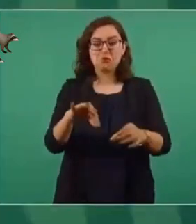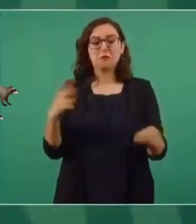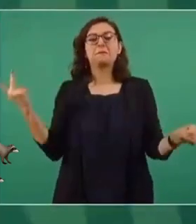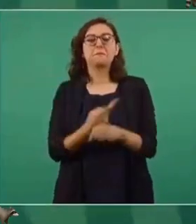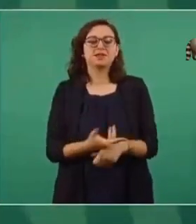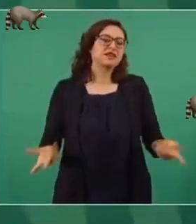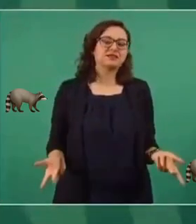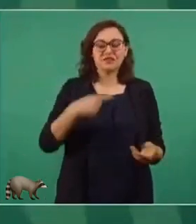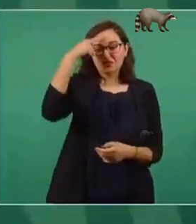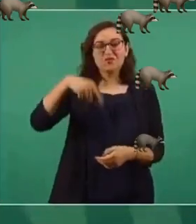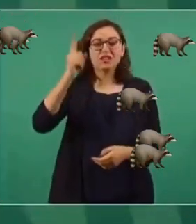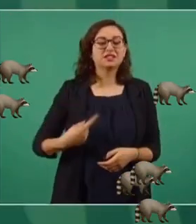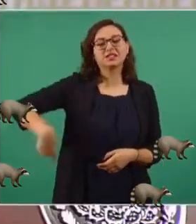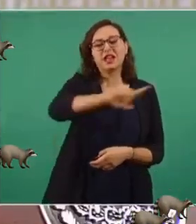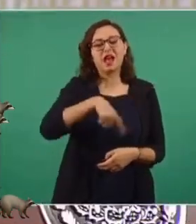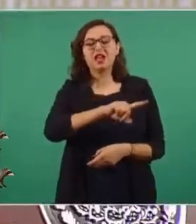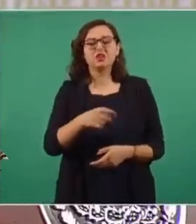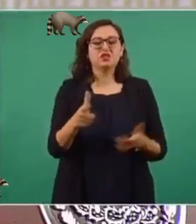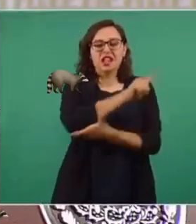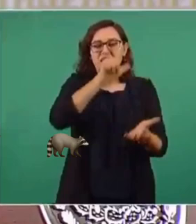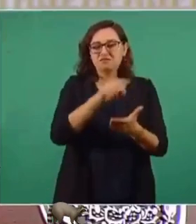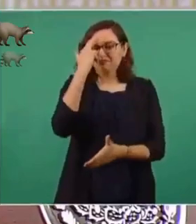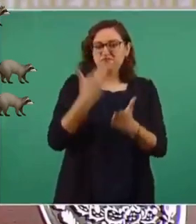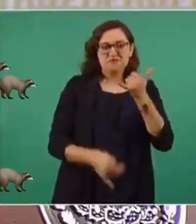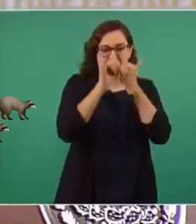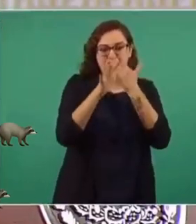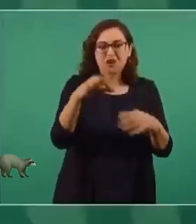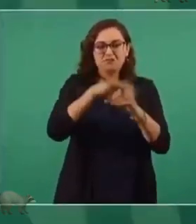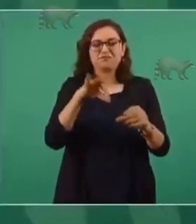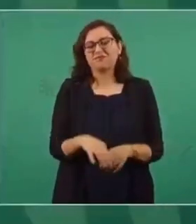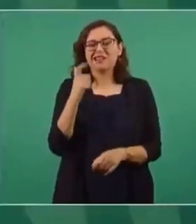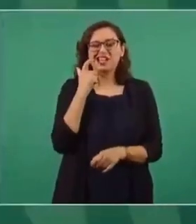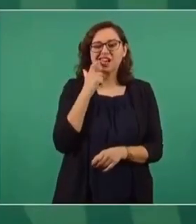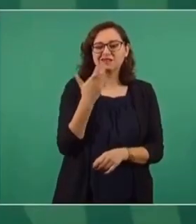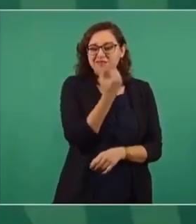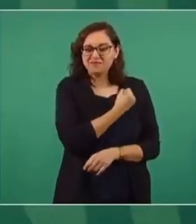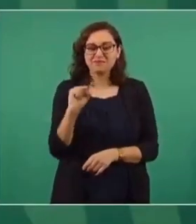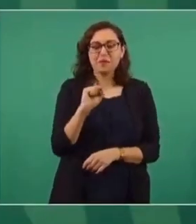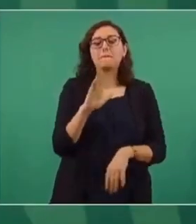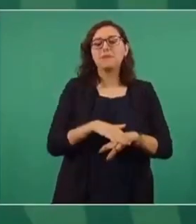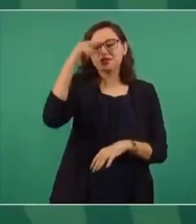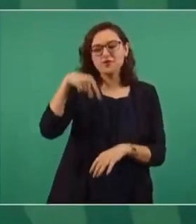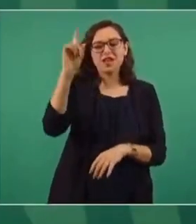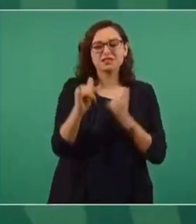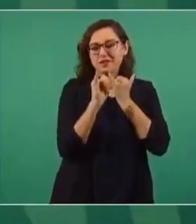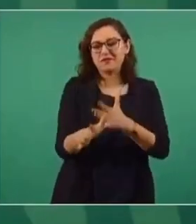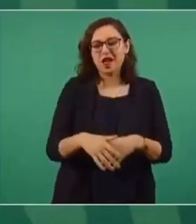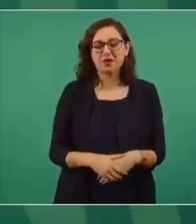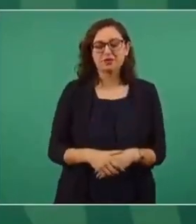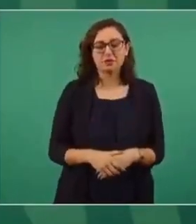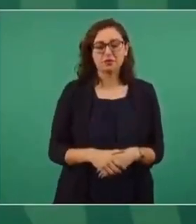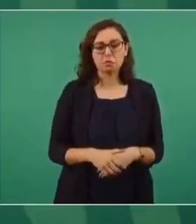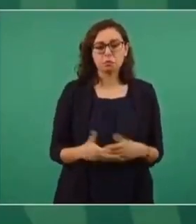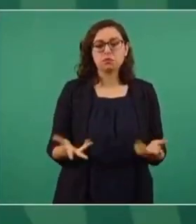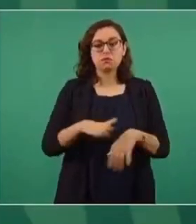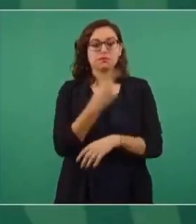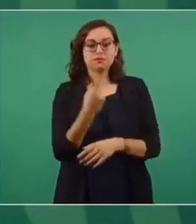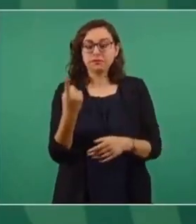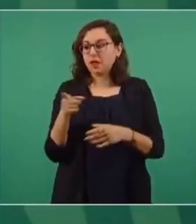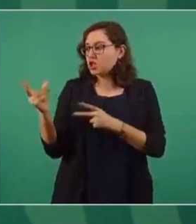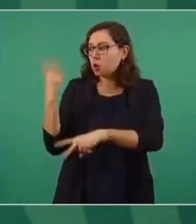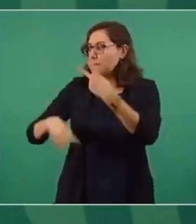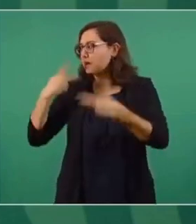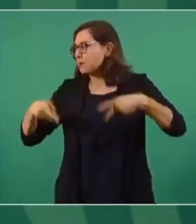mapaches electorales, los delincuentes electorales, tienen más posibilidad de imponerse, porque pueden comprar votos